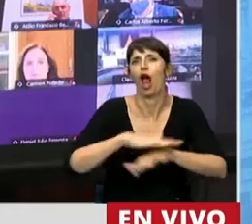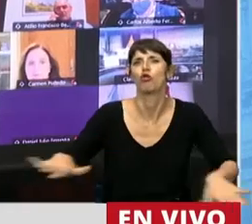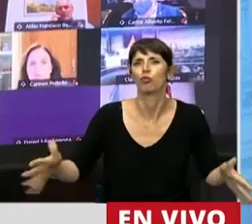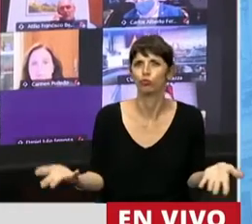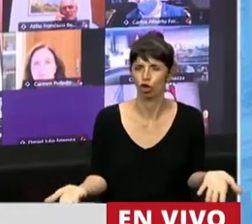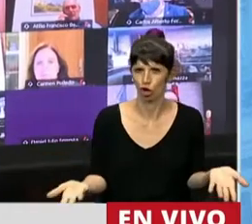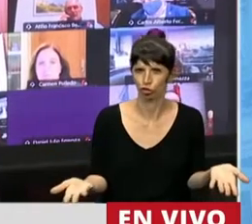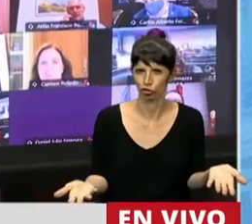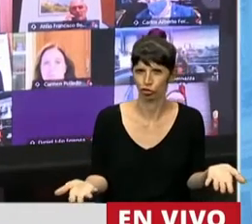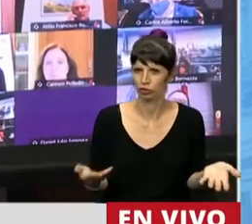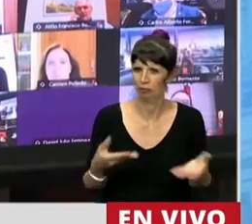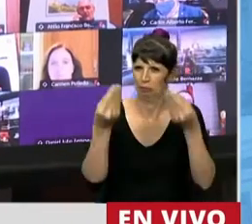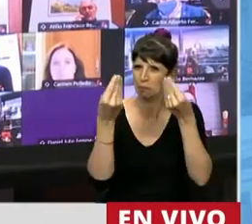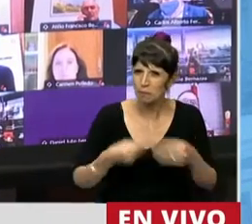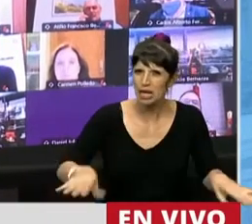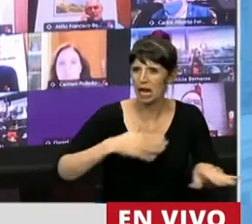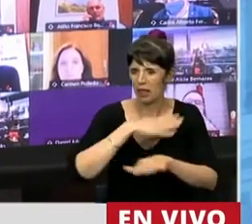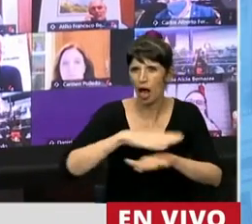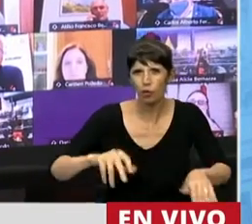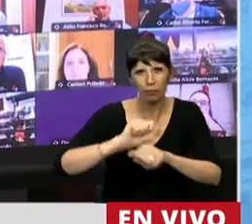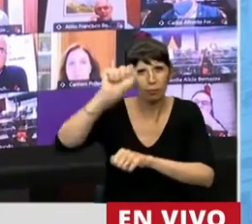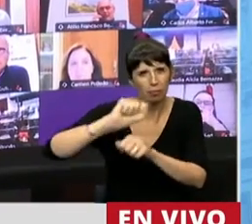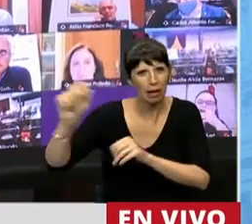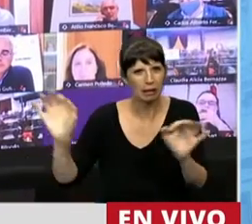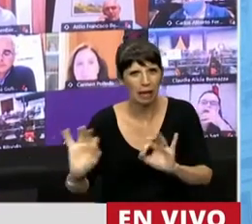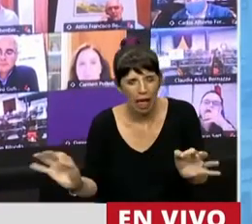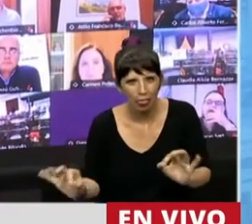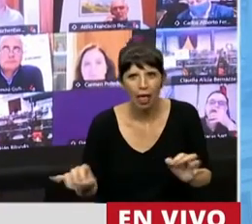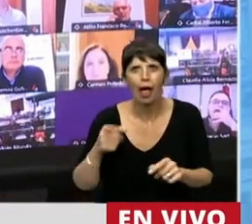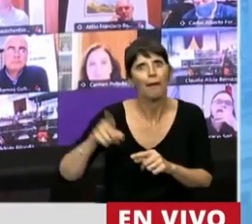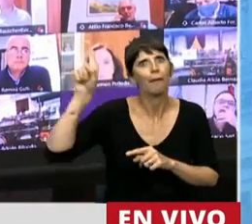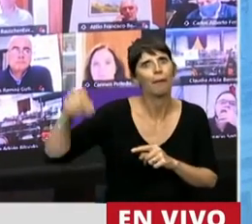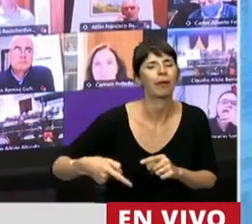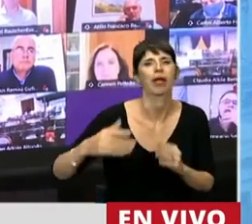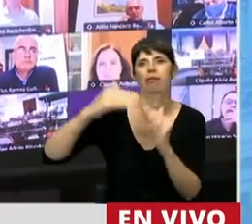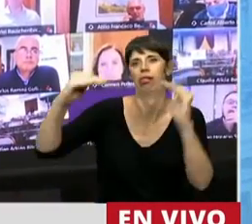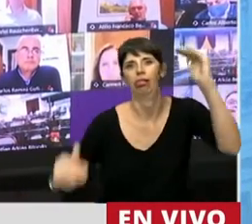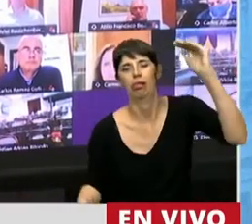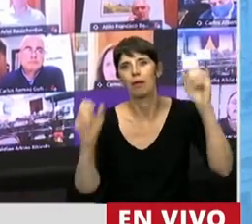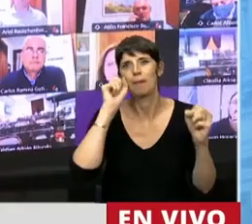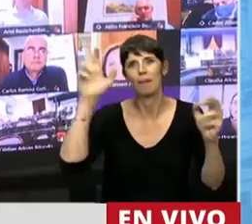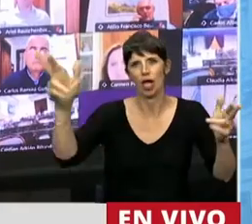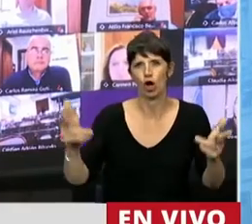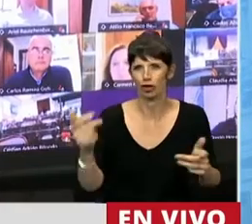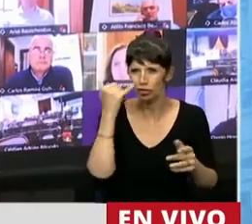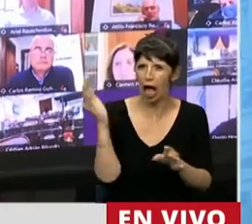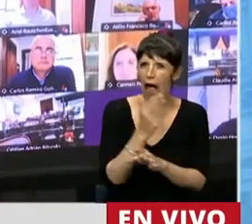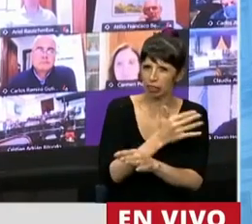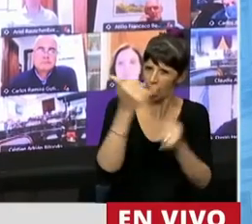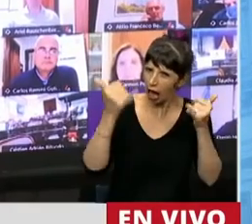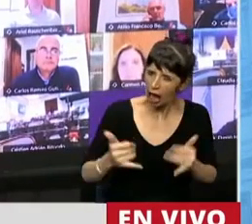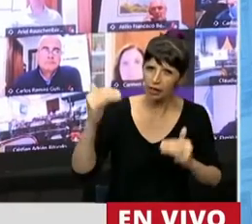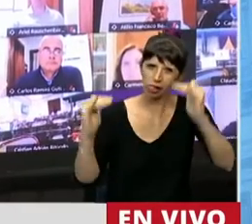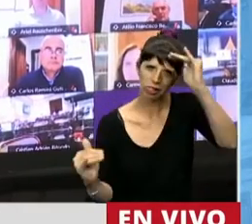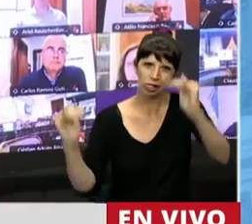nuestras alumnas, y que no se incrementen las desigualdades que ya constituían una preocupación central